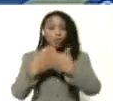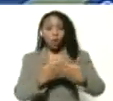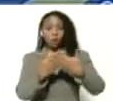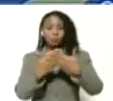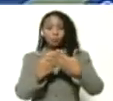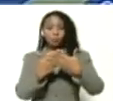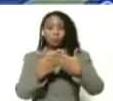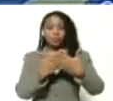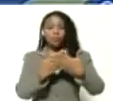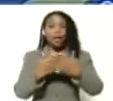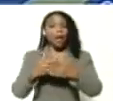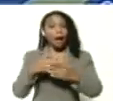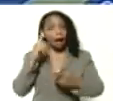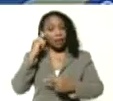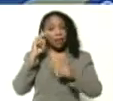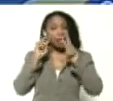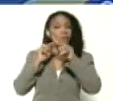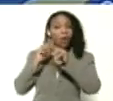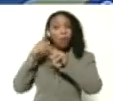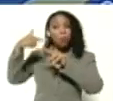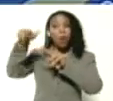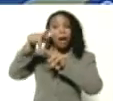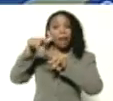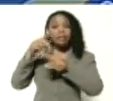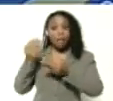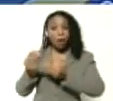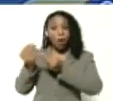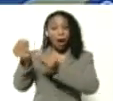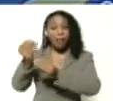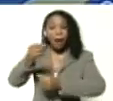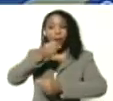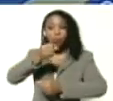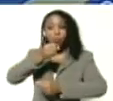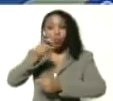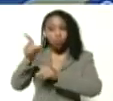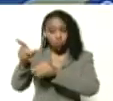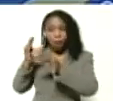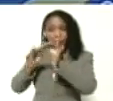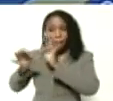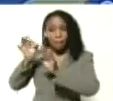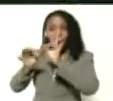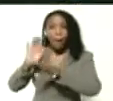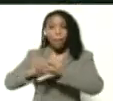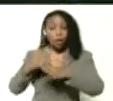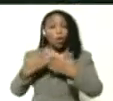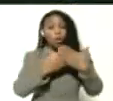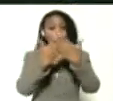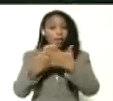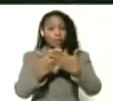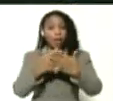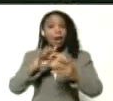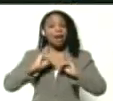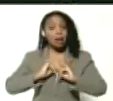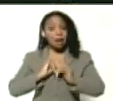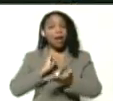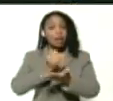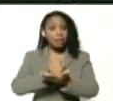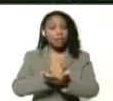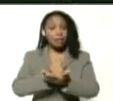Atención Edgerling. Te veo por ahí. Ya te voy a dar la palabra, Edgerling. Porque los estudiantes tienen que tomar iniciativas.